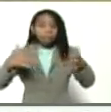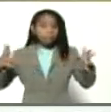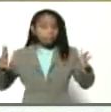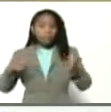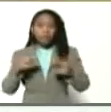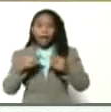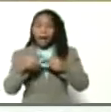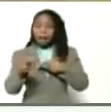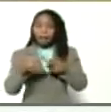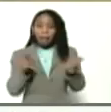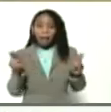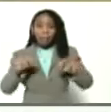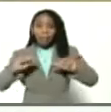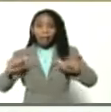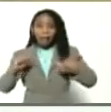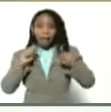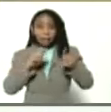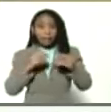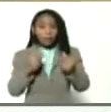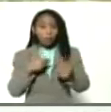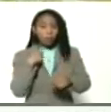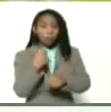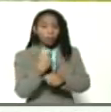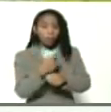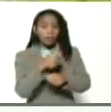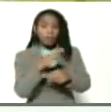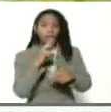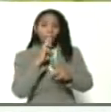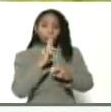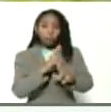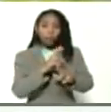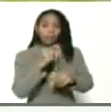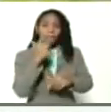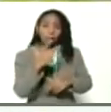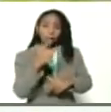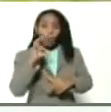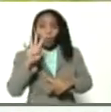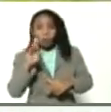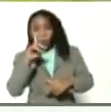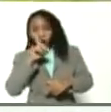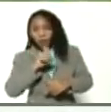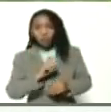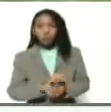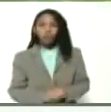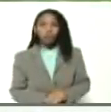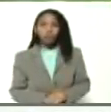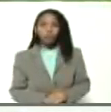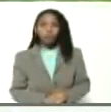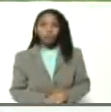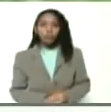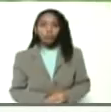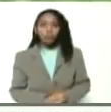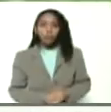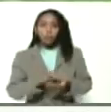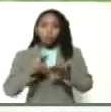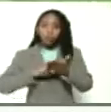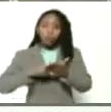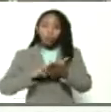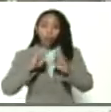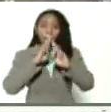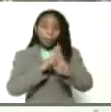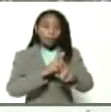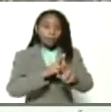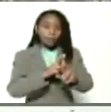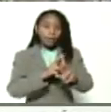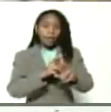productiva y ese recursito que estás metiendo va a tener resultado en tres, cuatro años en un resultado concreto